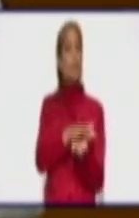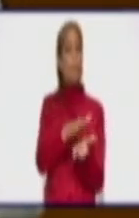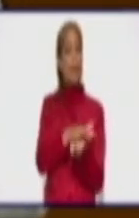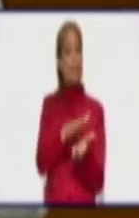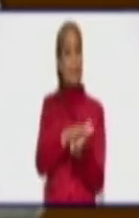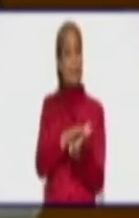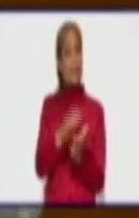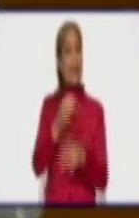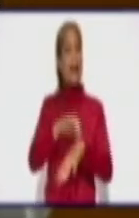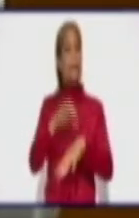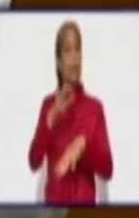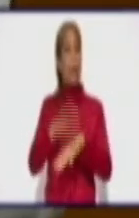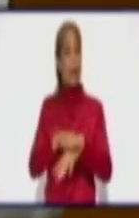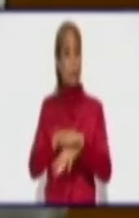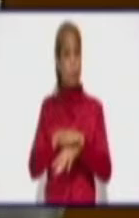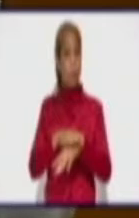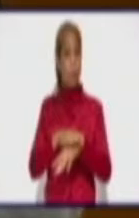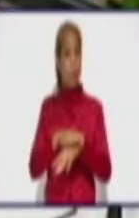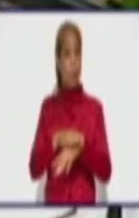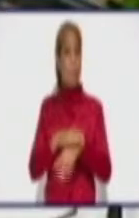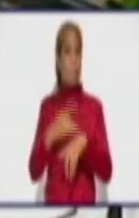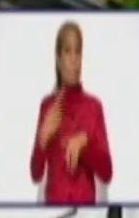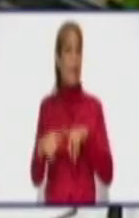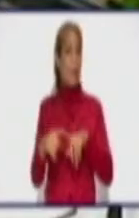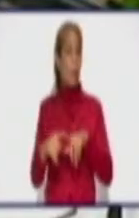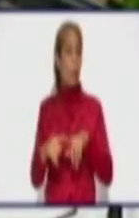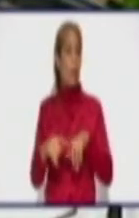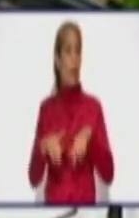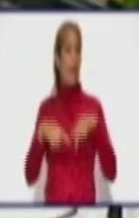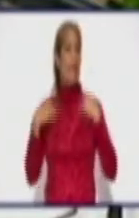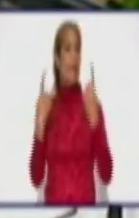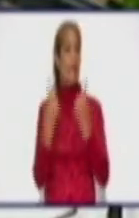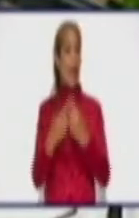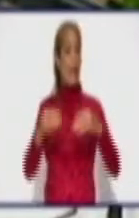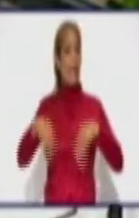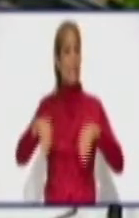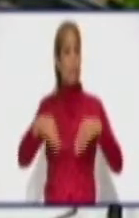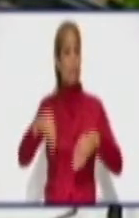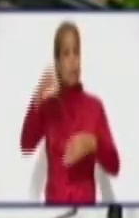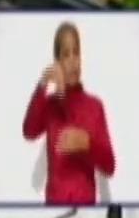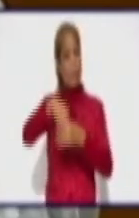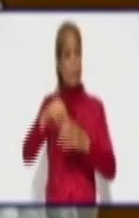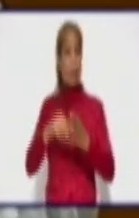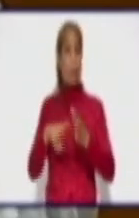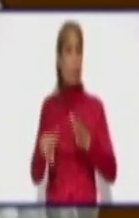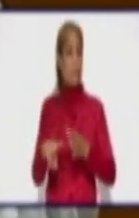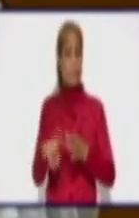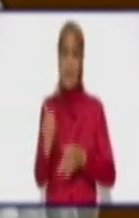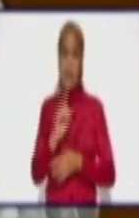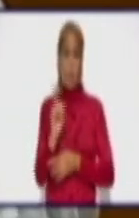diferenciado, pero no se generaliza Rio Cauto en Granma, la situación de Rio Cauto que es decisivo. Además, lo estoy dejando claro,